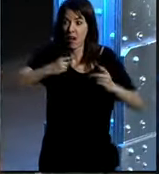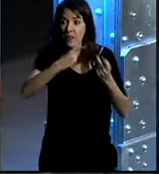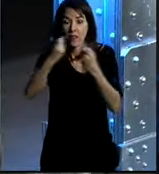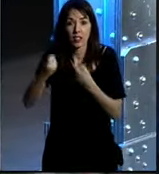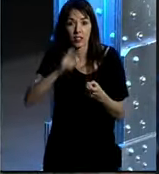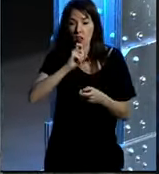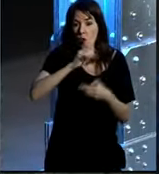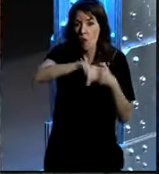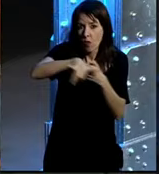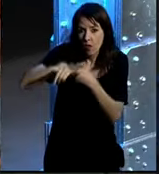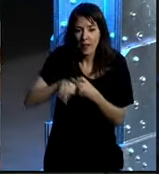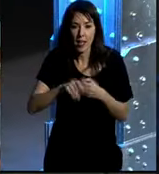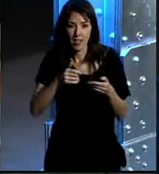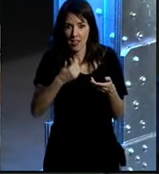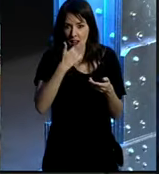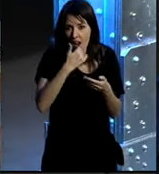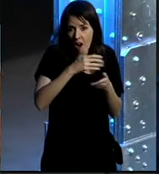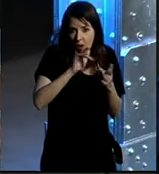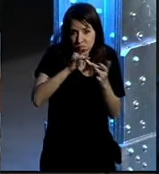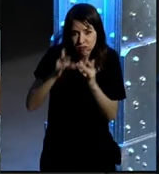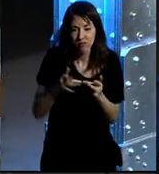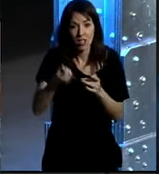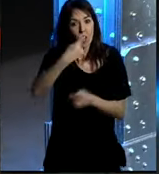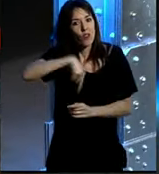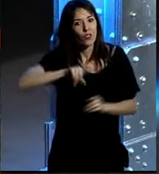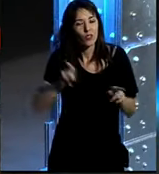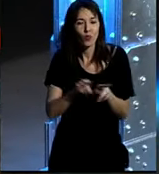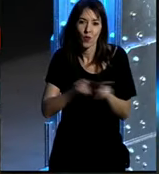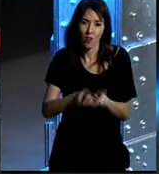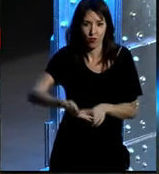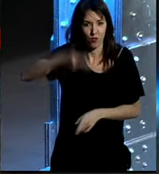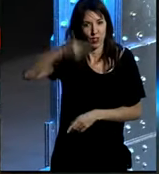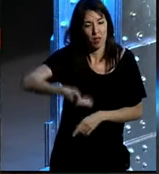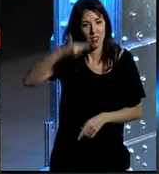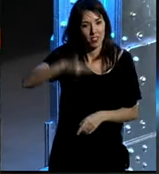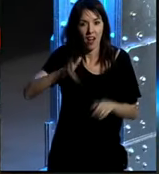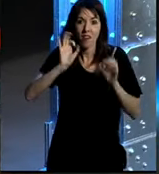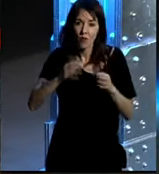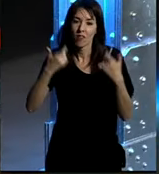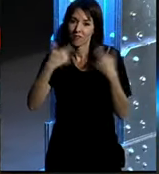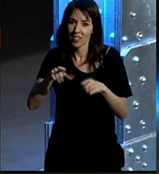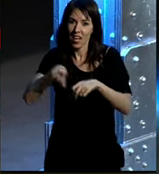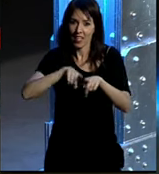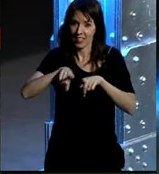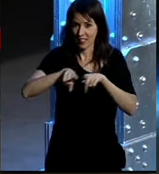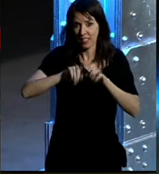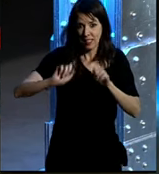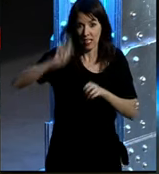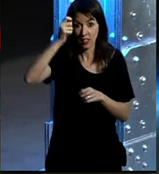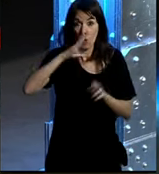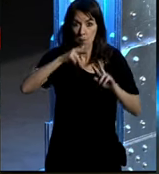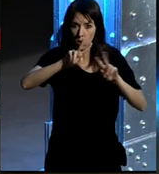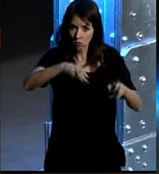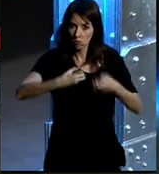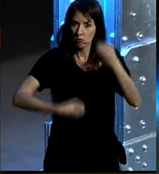requiere de cercanía de proximidad luego lo veréis para nosotros ha sido fundamental y es una parte crítica del éxito porque además en el nacimiento